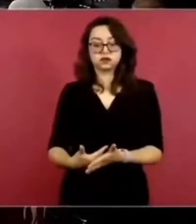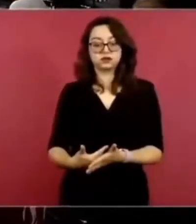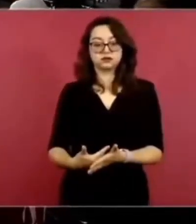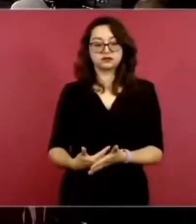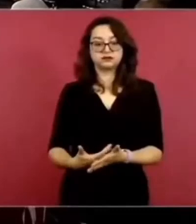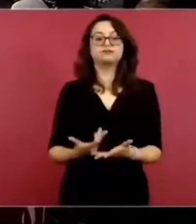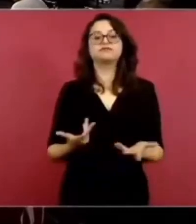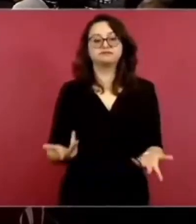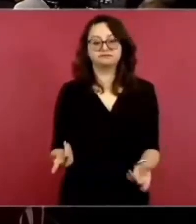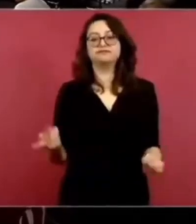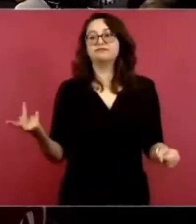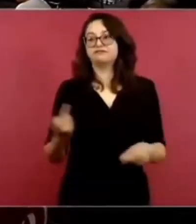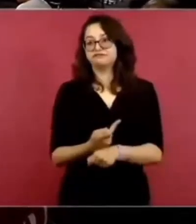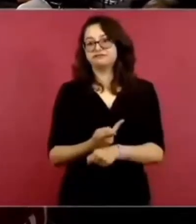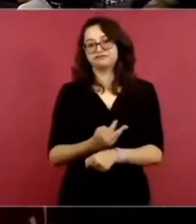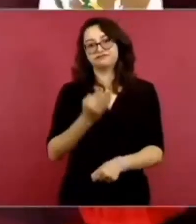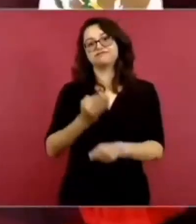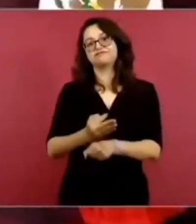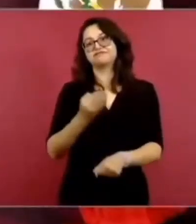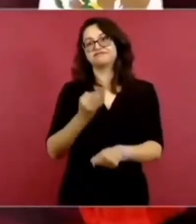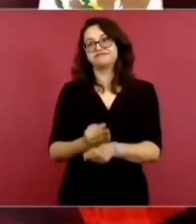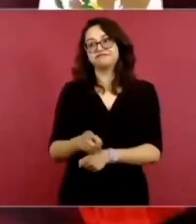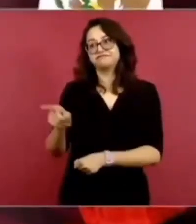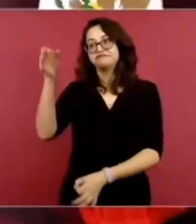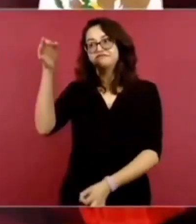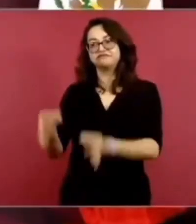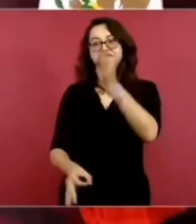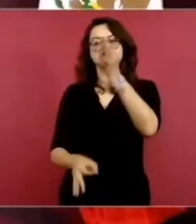de lo que estamos ahora padeciendo